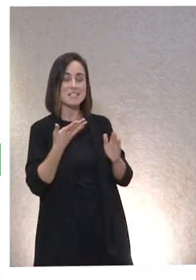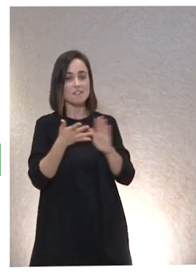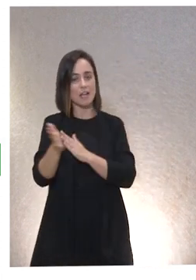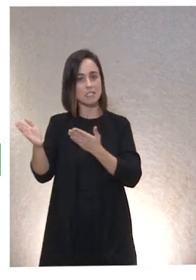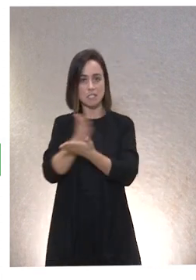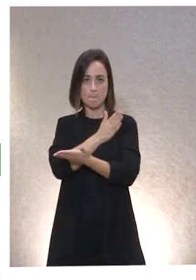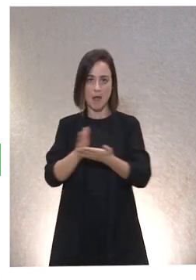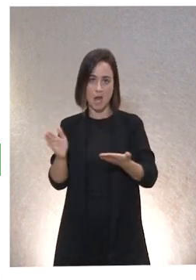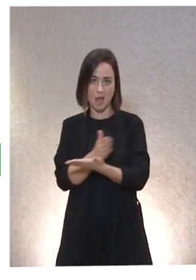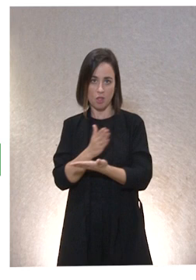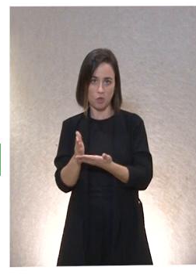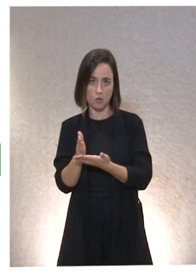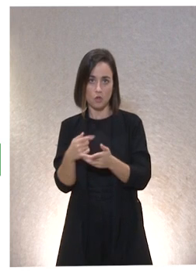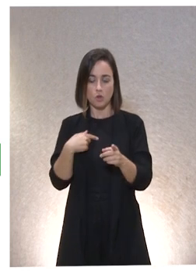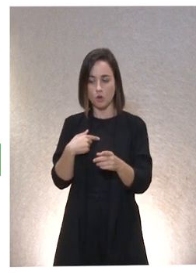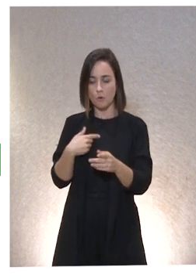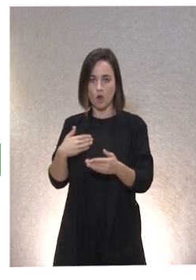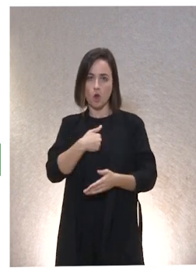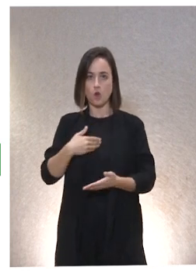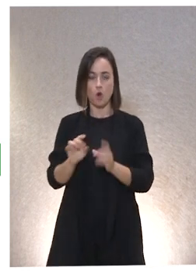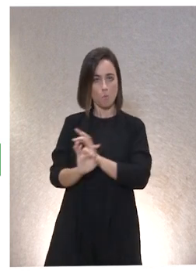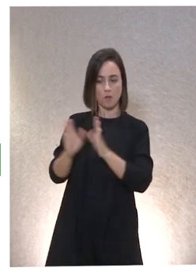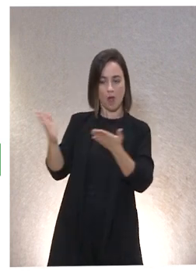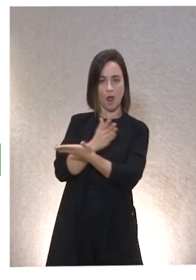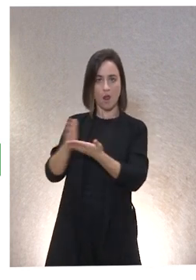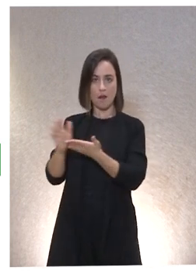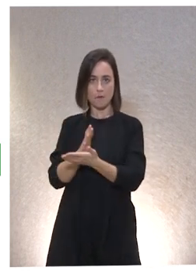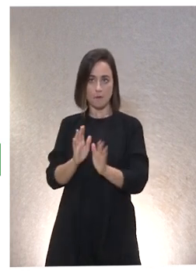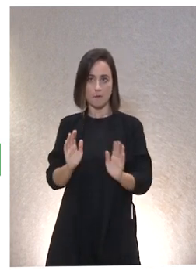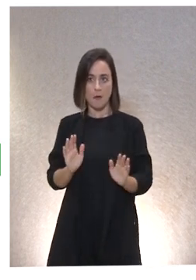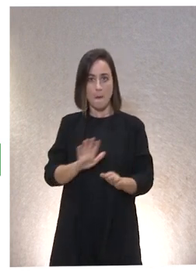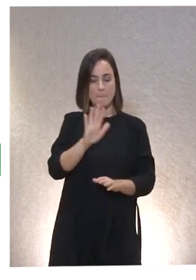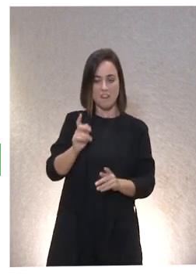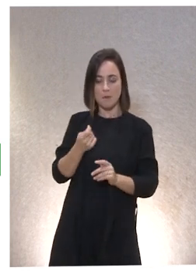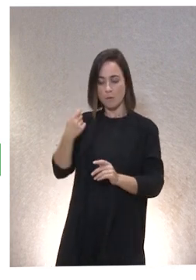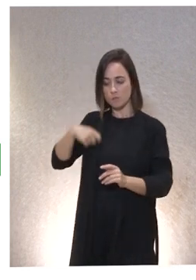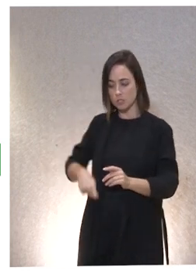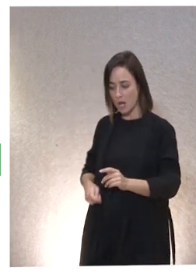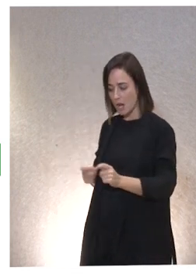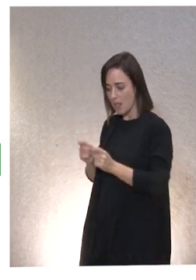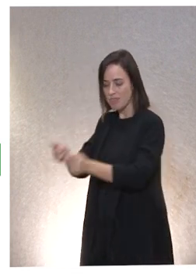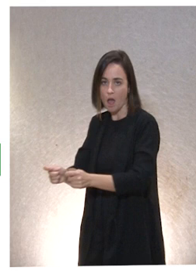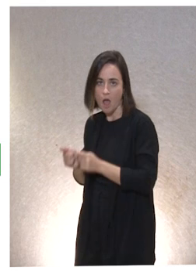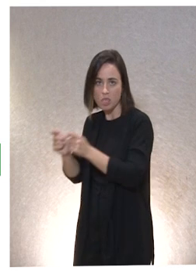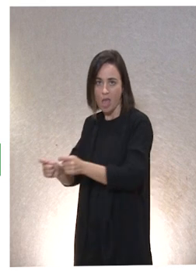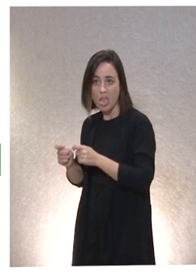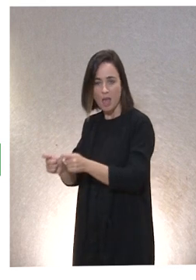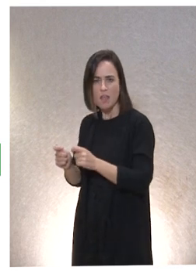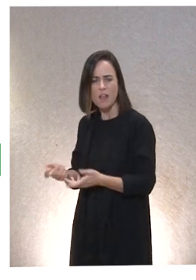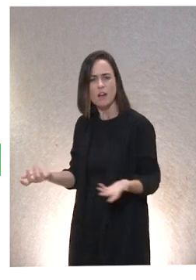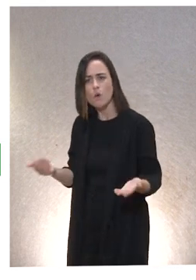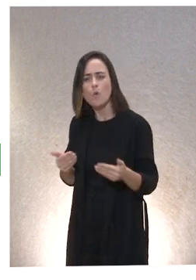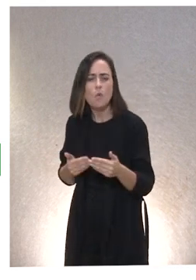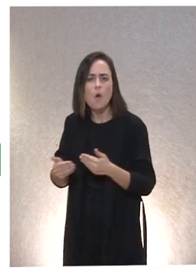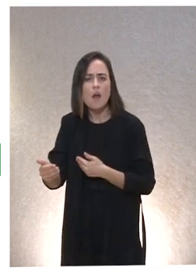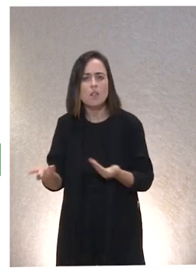no se separan? Incluso cuando parece que el profesional es el que está dándolo todo. ¿Cuándo no se separan? Incluso en esos contextos. Pues,